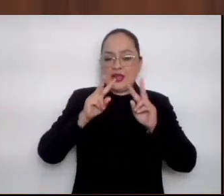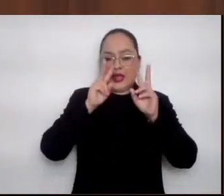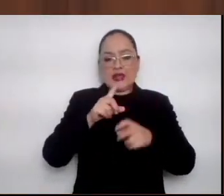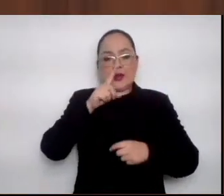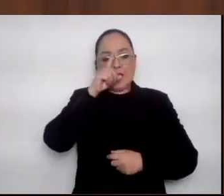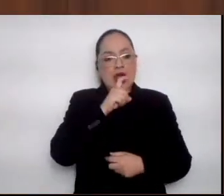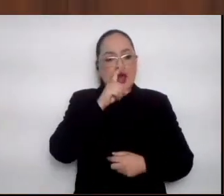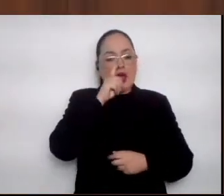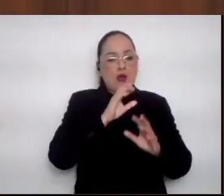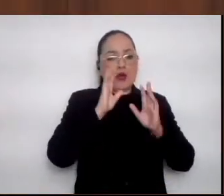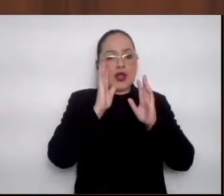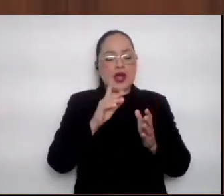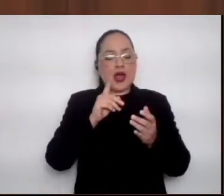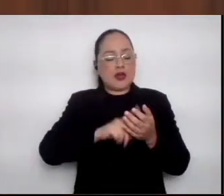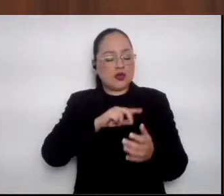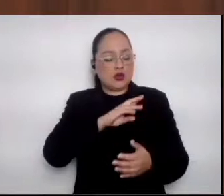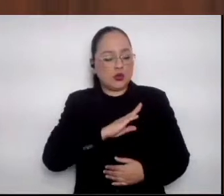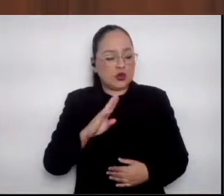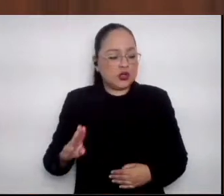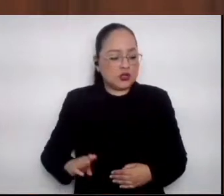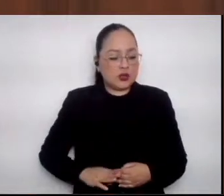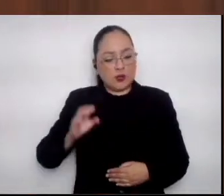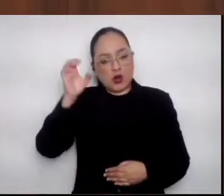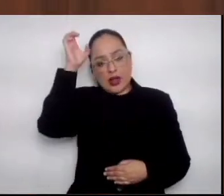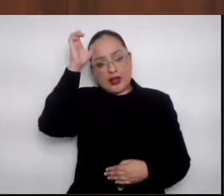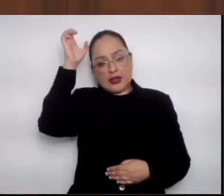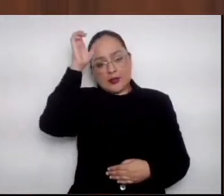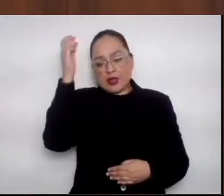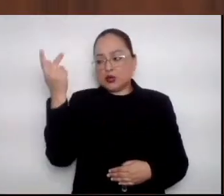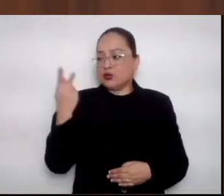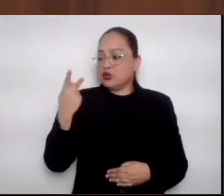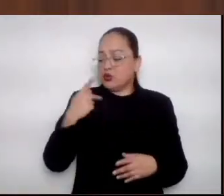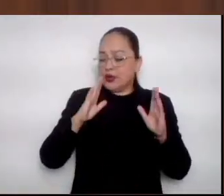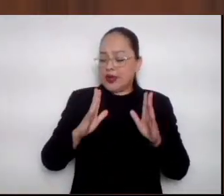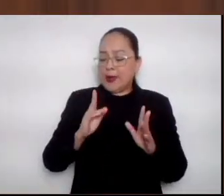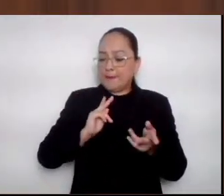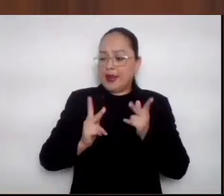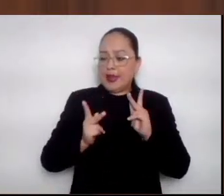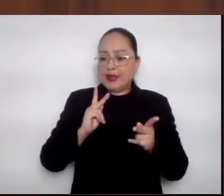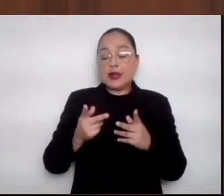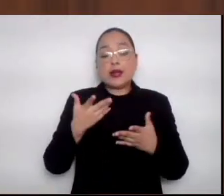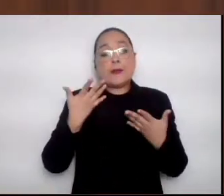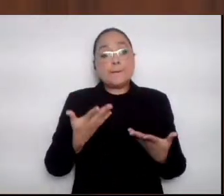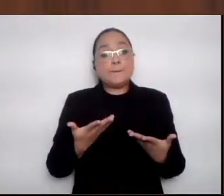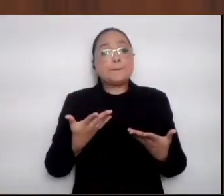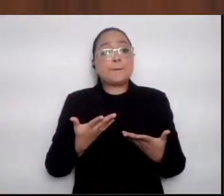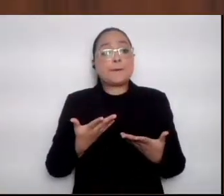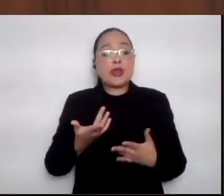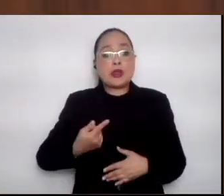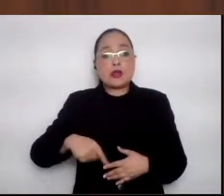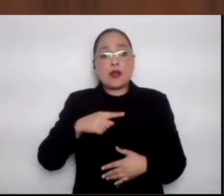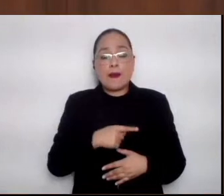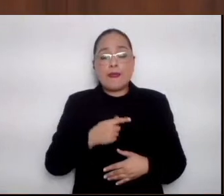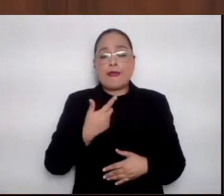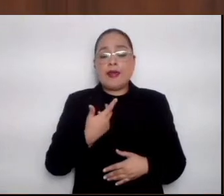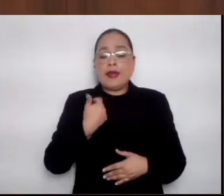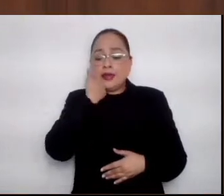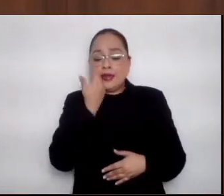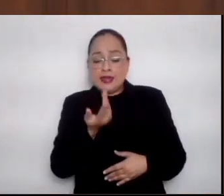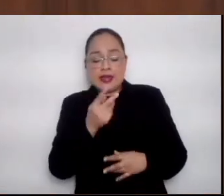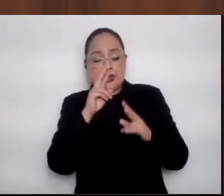principalmente en el municipio de Catepec. Las acciones que hemos llevado a cabo para hacer más eficiente la